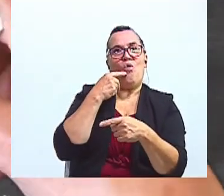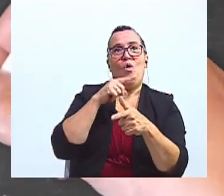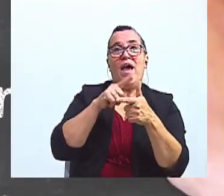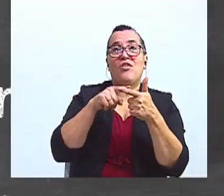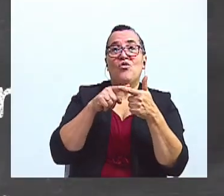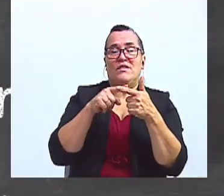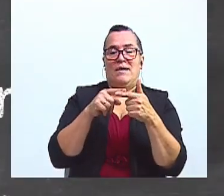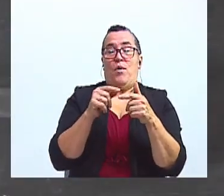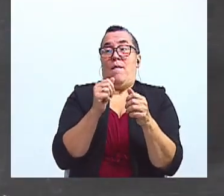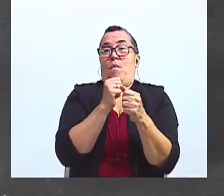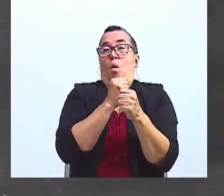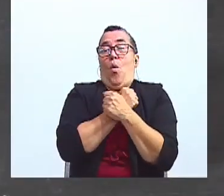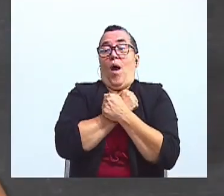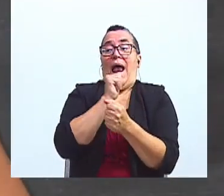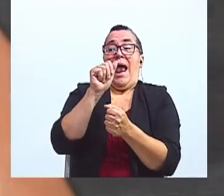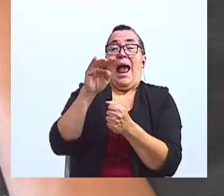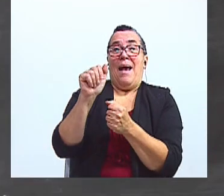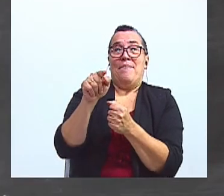verbo es ama.